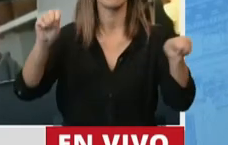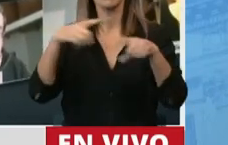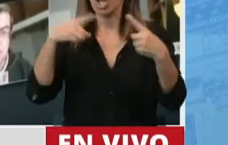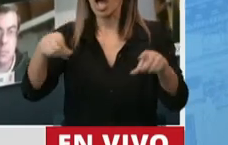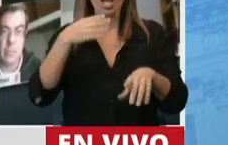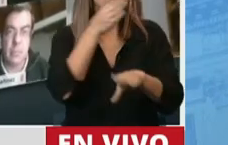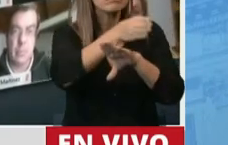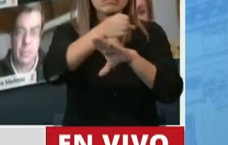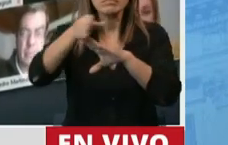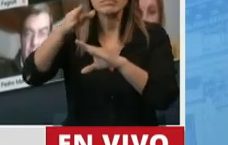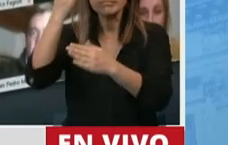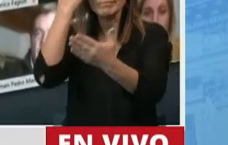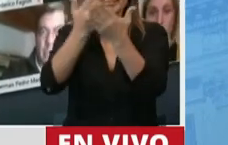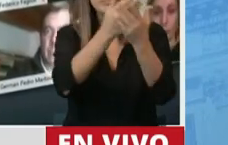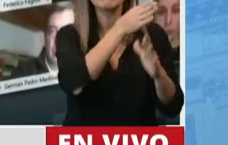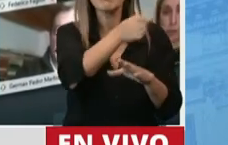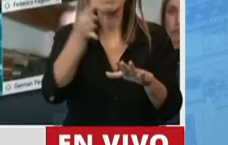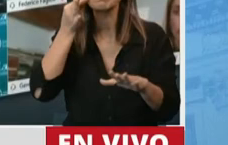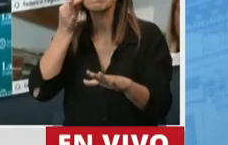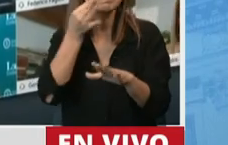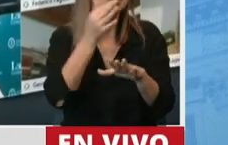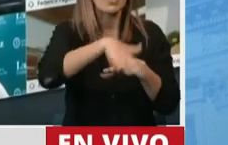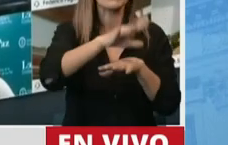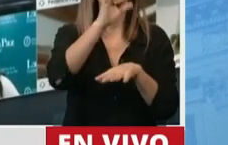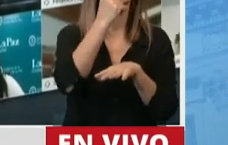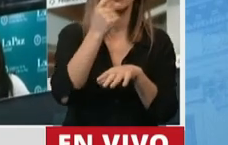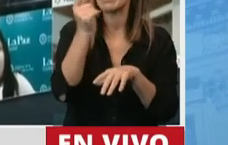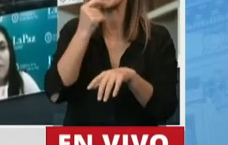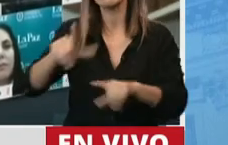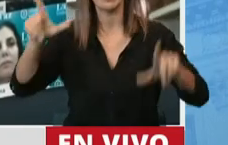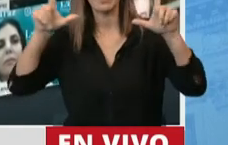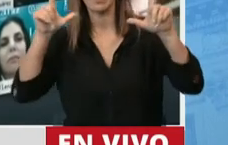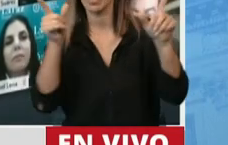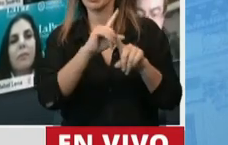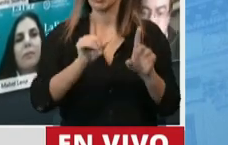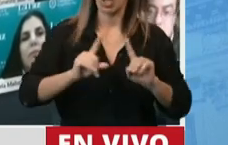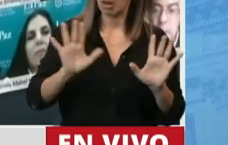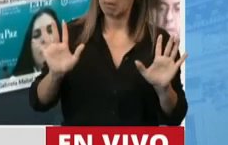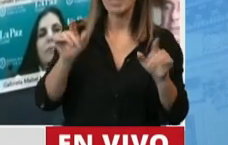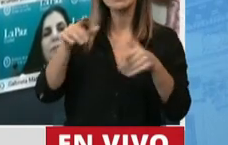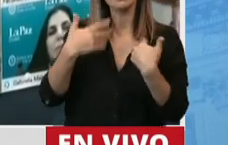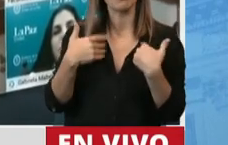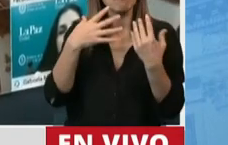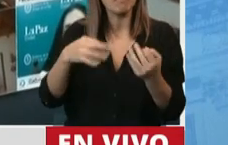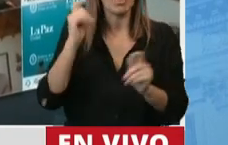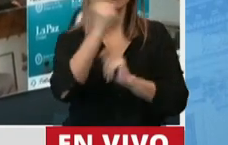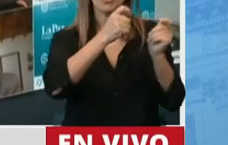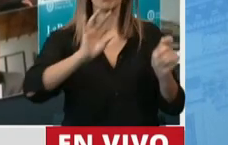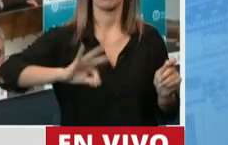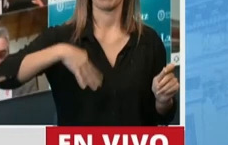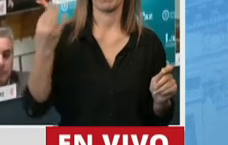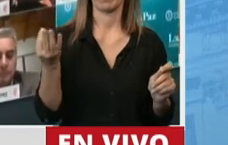recorriendo el conurbano, que va a Villa Azul, que no le gustan los medios y no le gusta darse a conocer. Así que donemos vida,